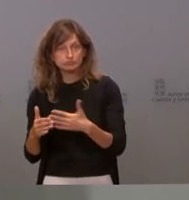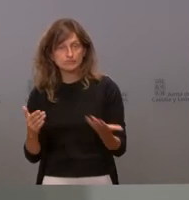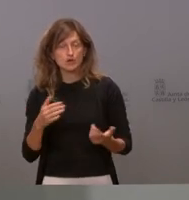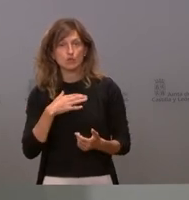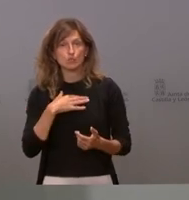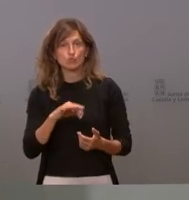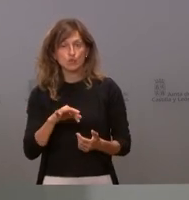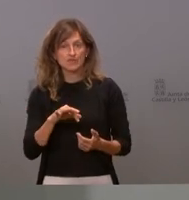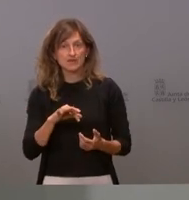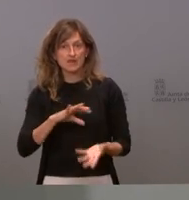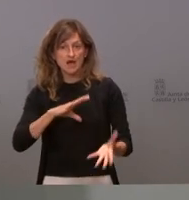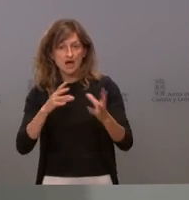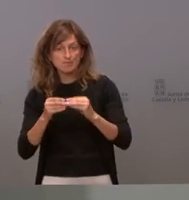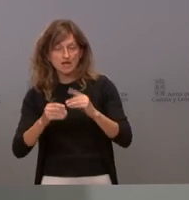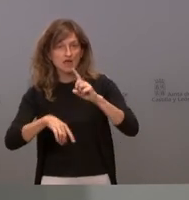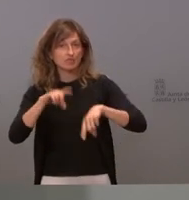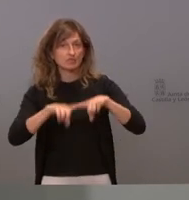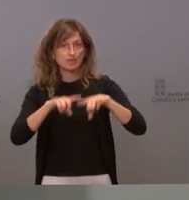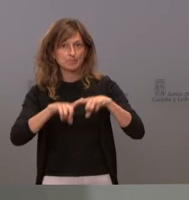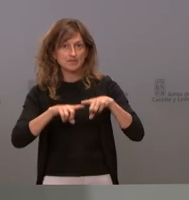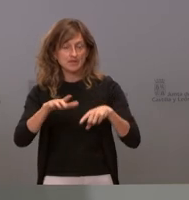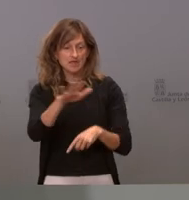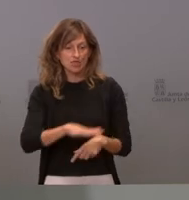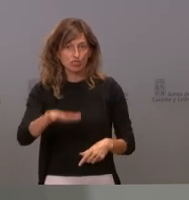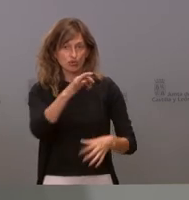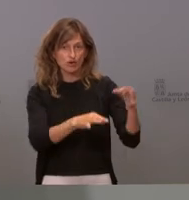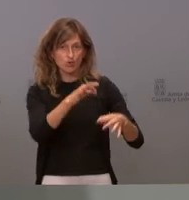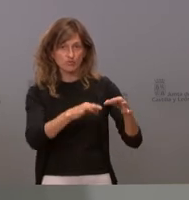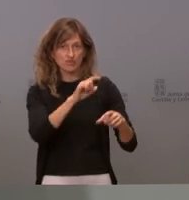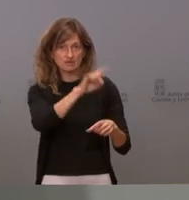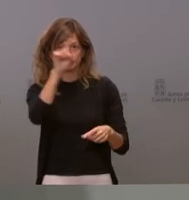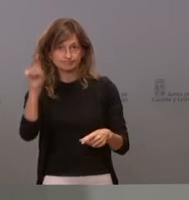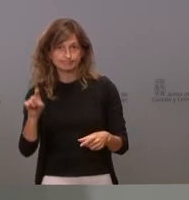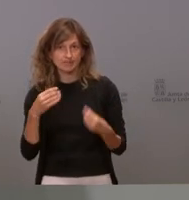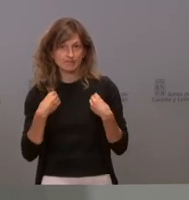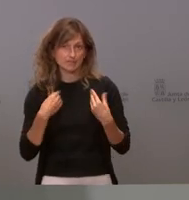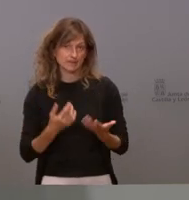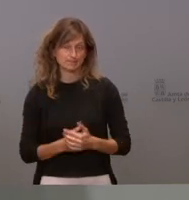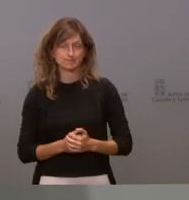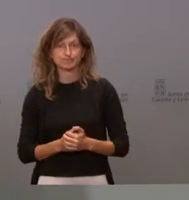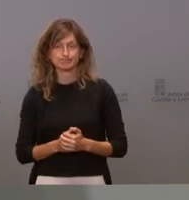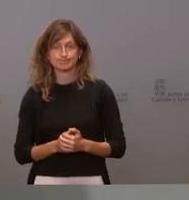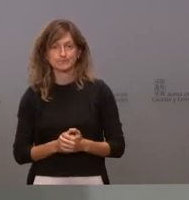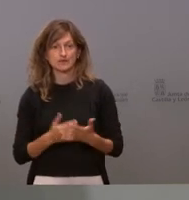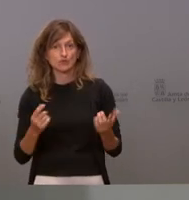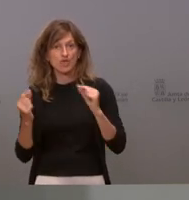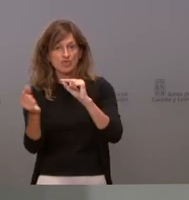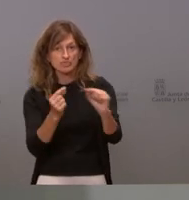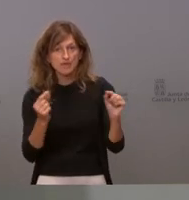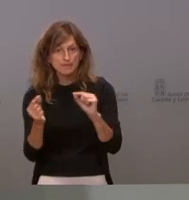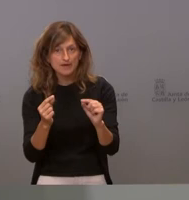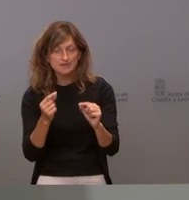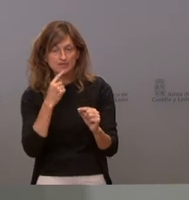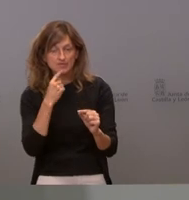pueden o no se pueden aplicar dependiendo del distrito judicial donde uno esté entonces yo creo que el debate no es que haya